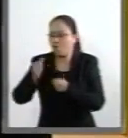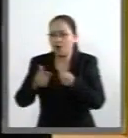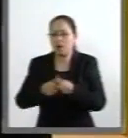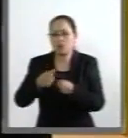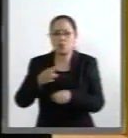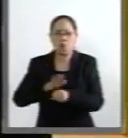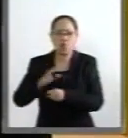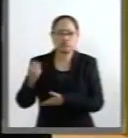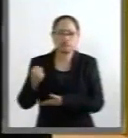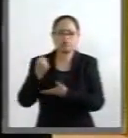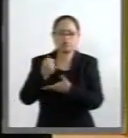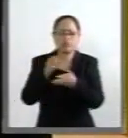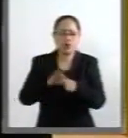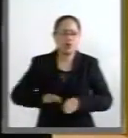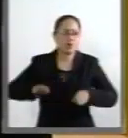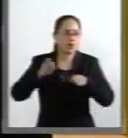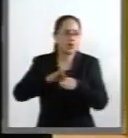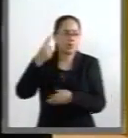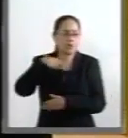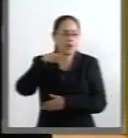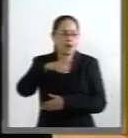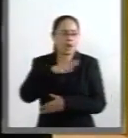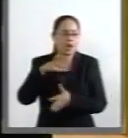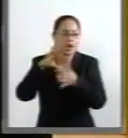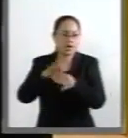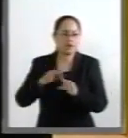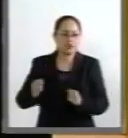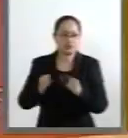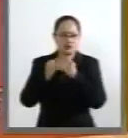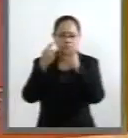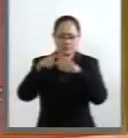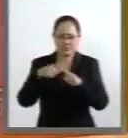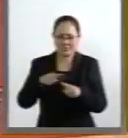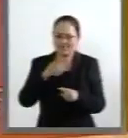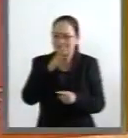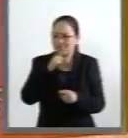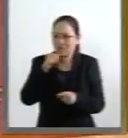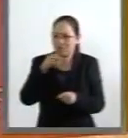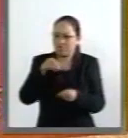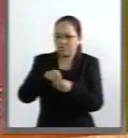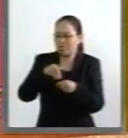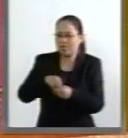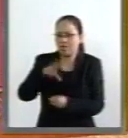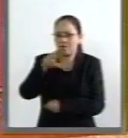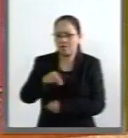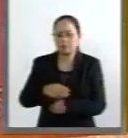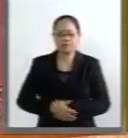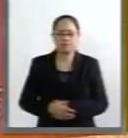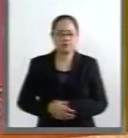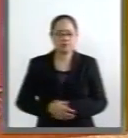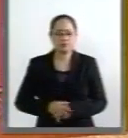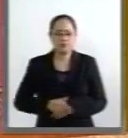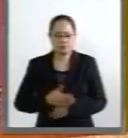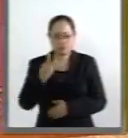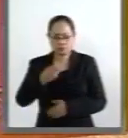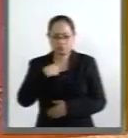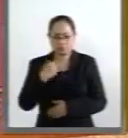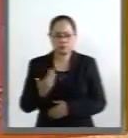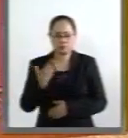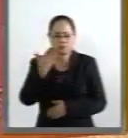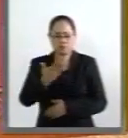montos presupuestales que son asignados a dichas instituciones. Por lo tanto, yo quisiera